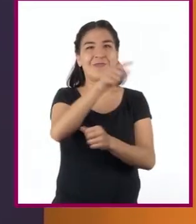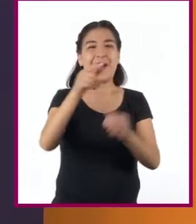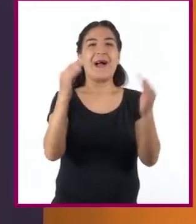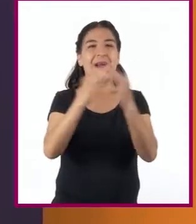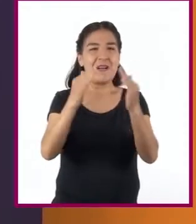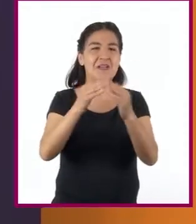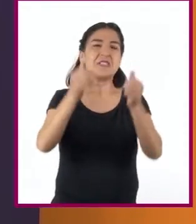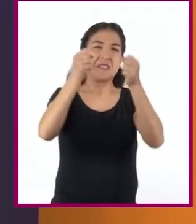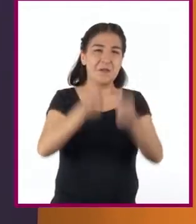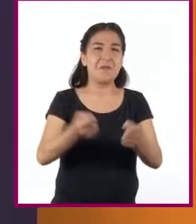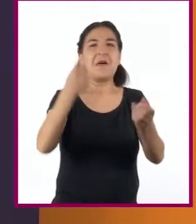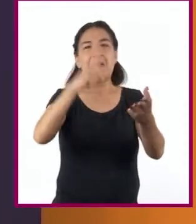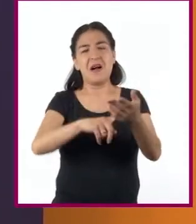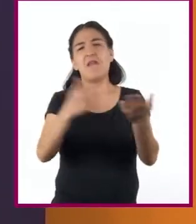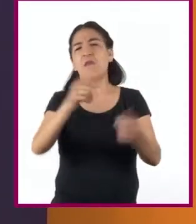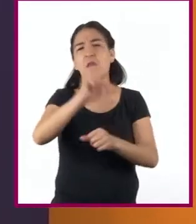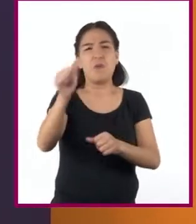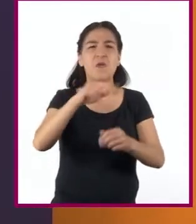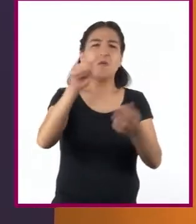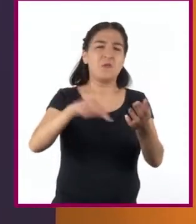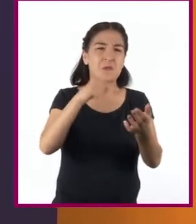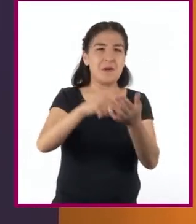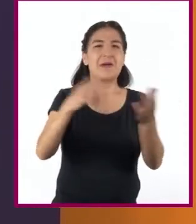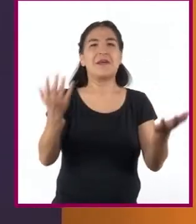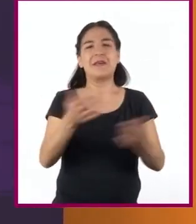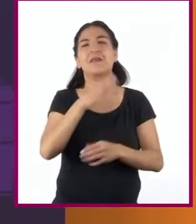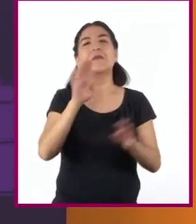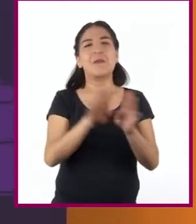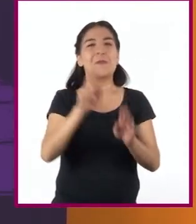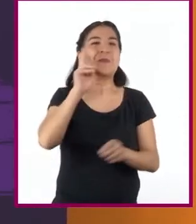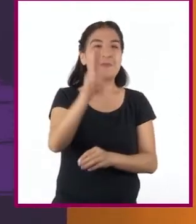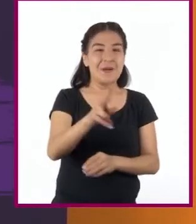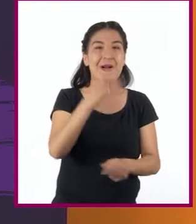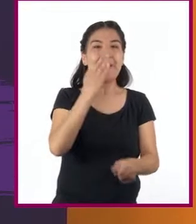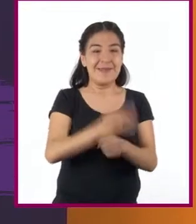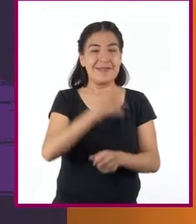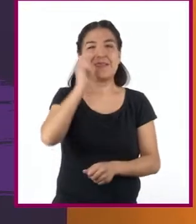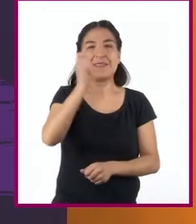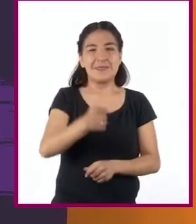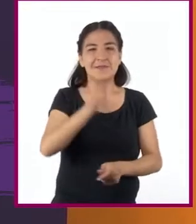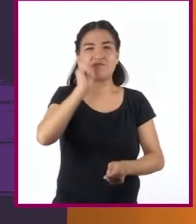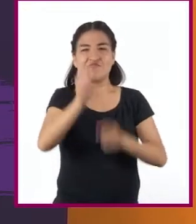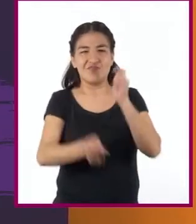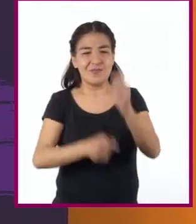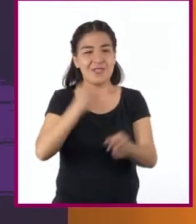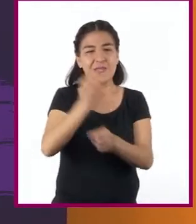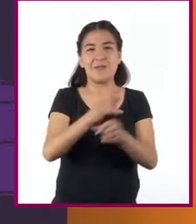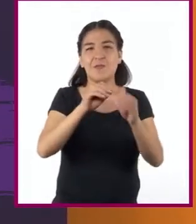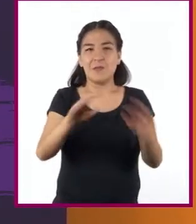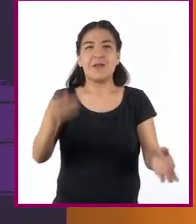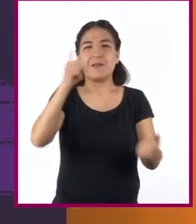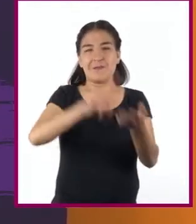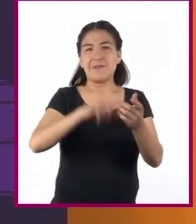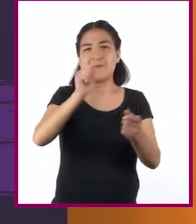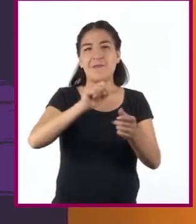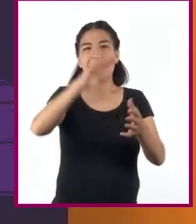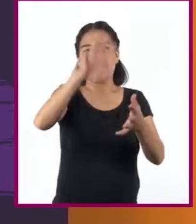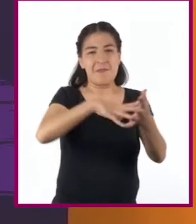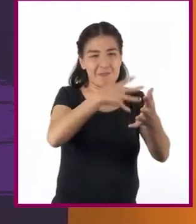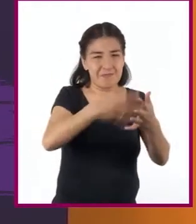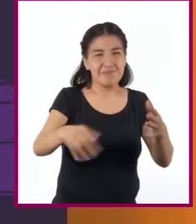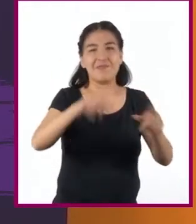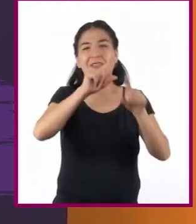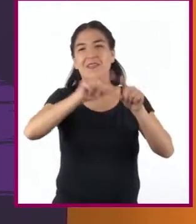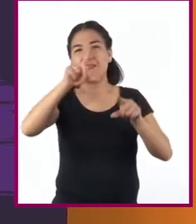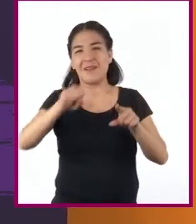o donde se encuentren, revisaremos información sobre cómo interpretar información contenida en gráficas. Esto,